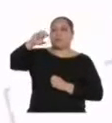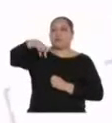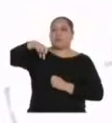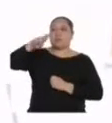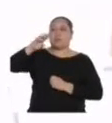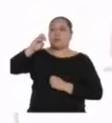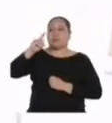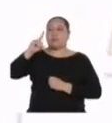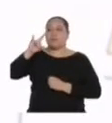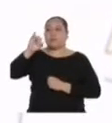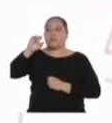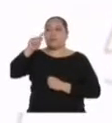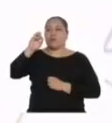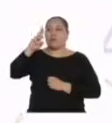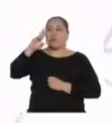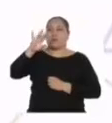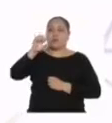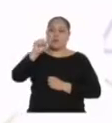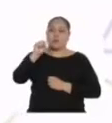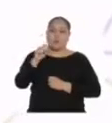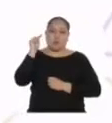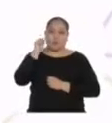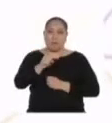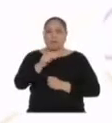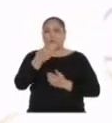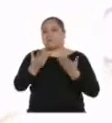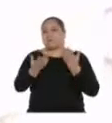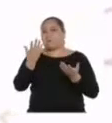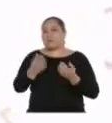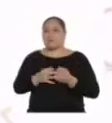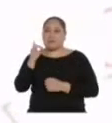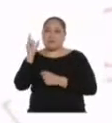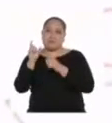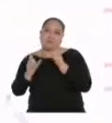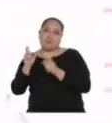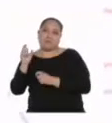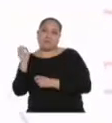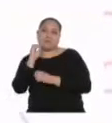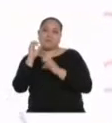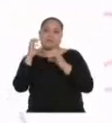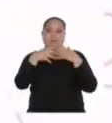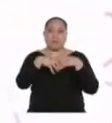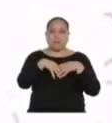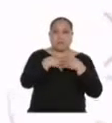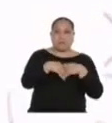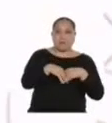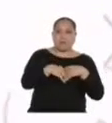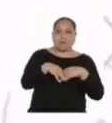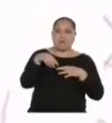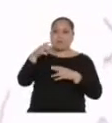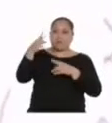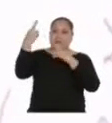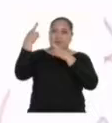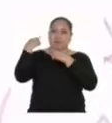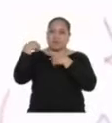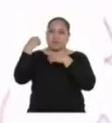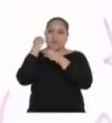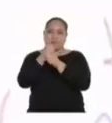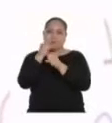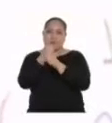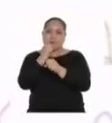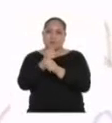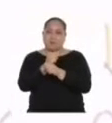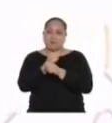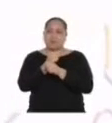las unidades productoras. Estas pueden ser personas o empresas que se encargan de